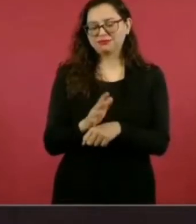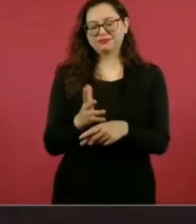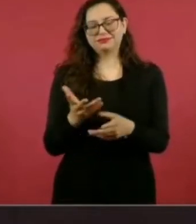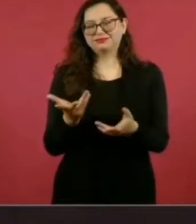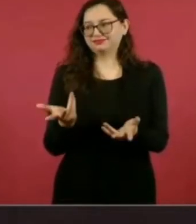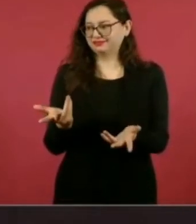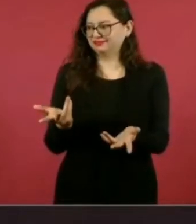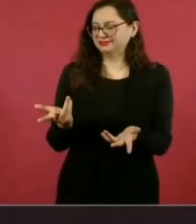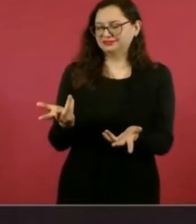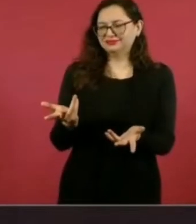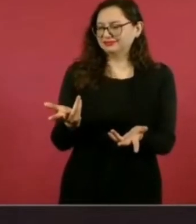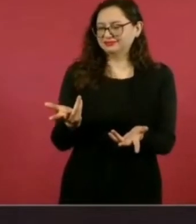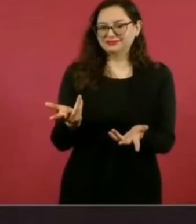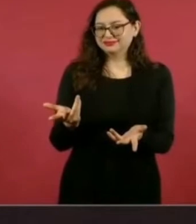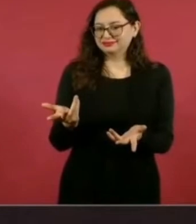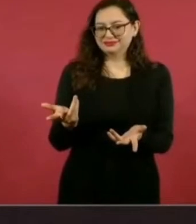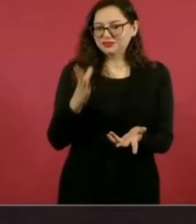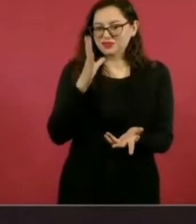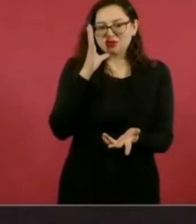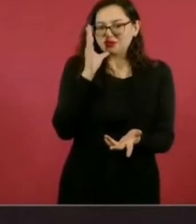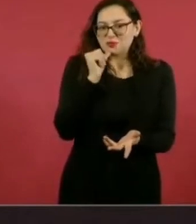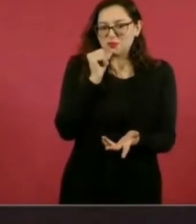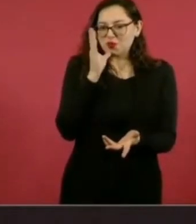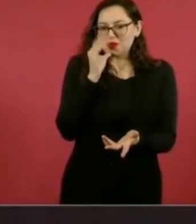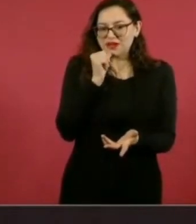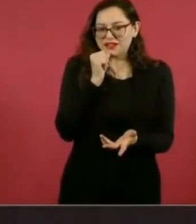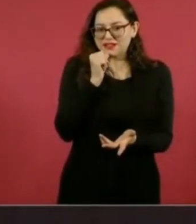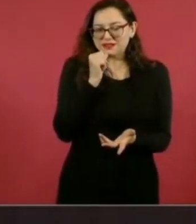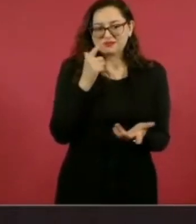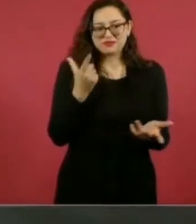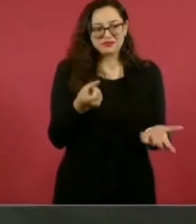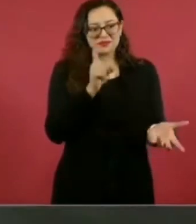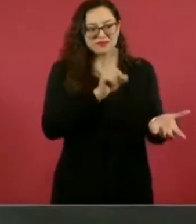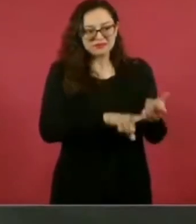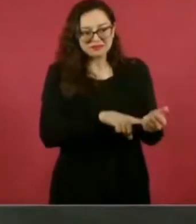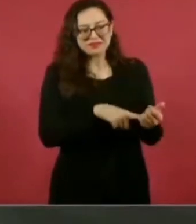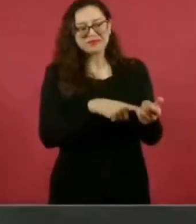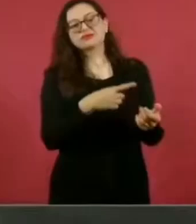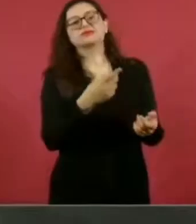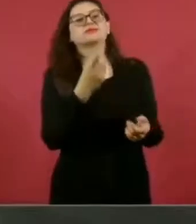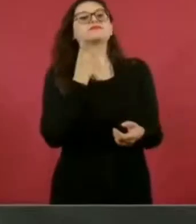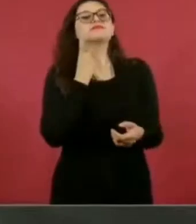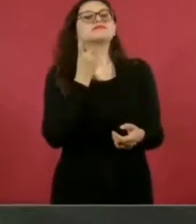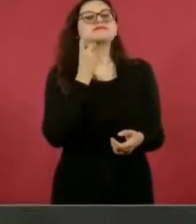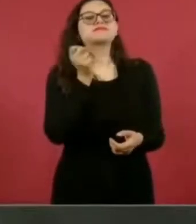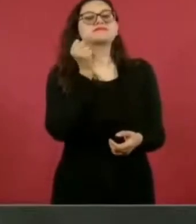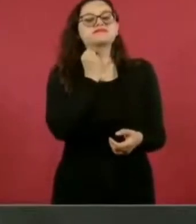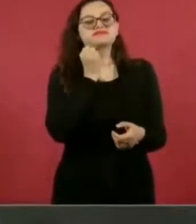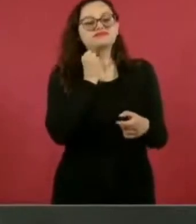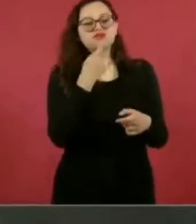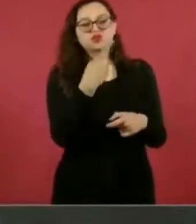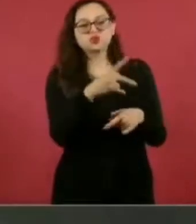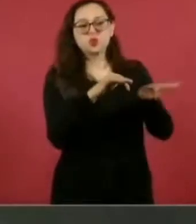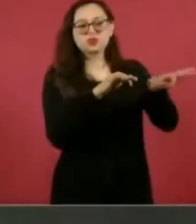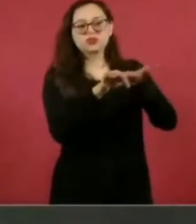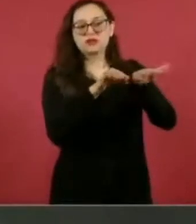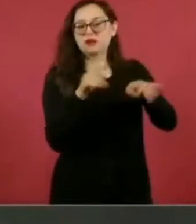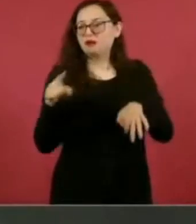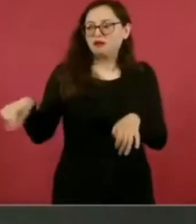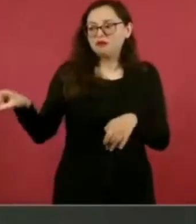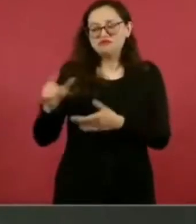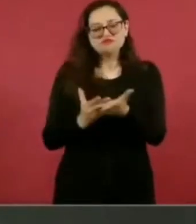el proceso legislativo, con qué fundamento.